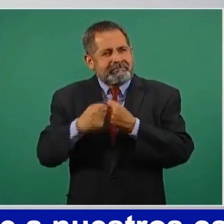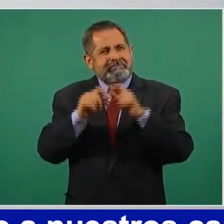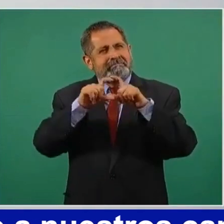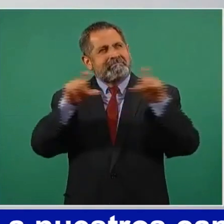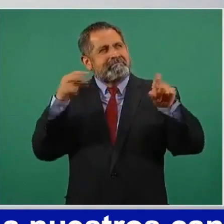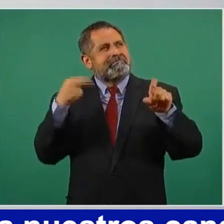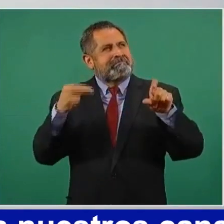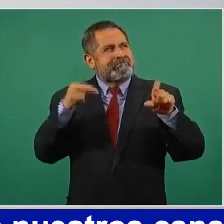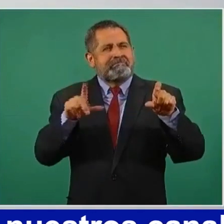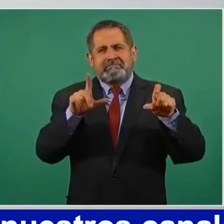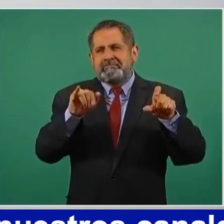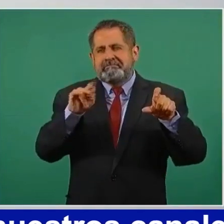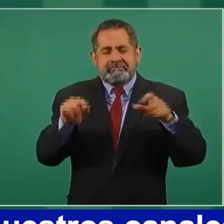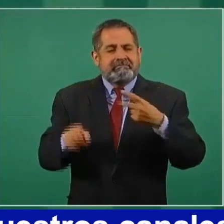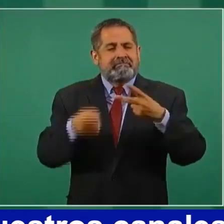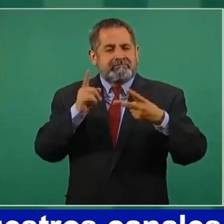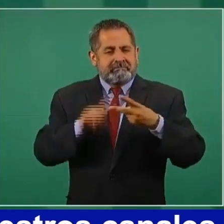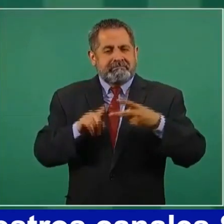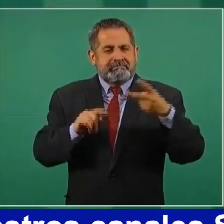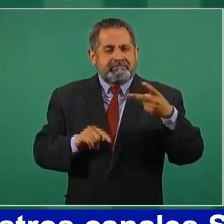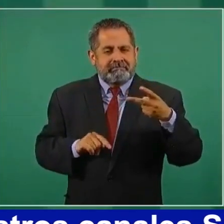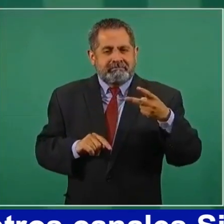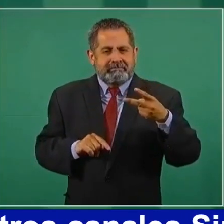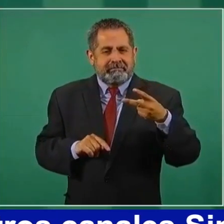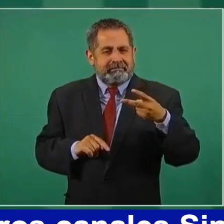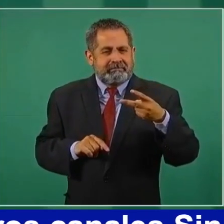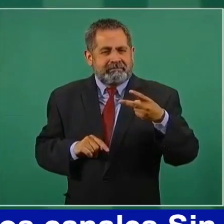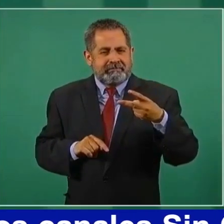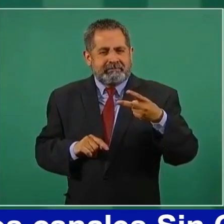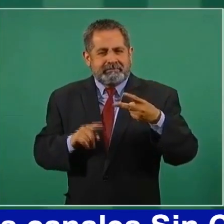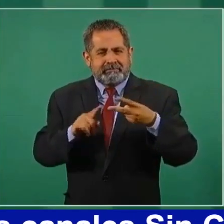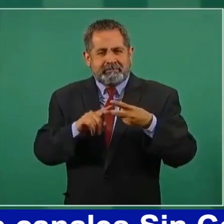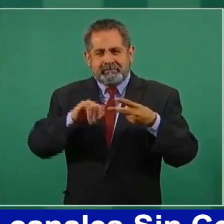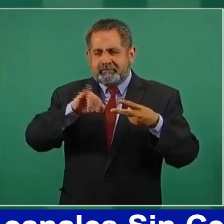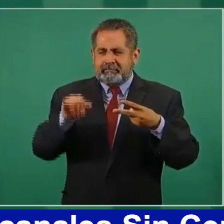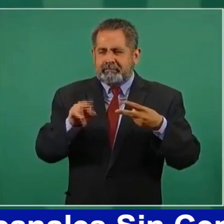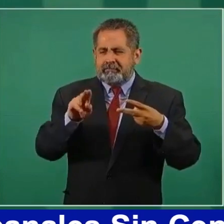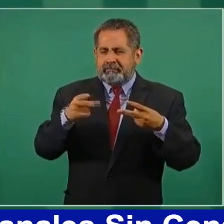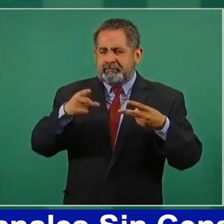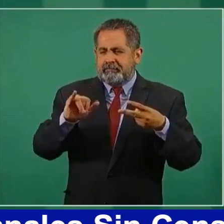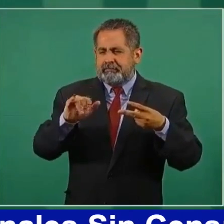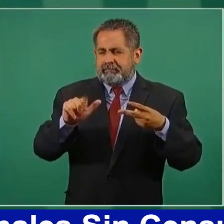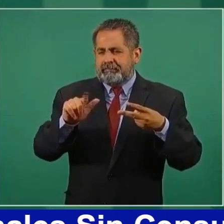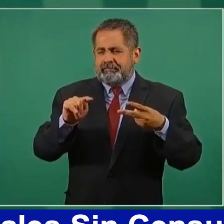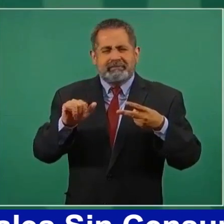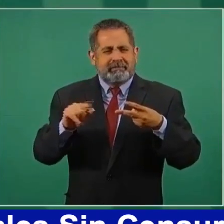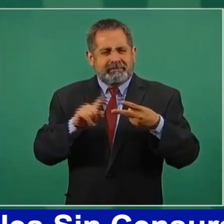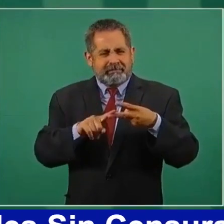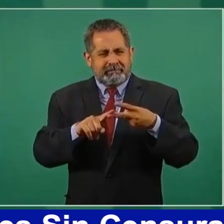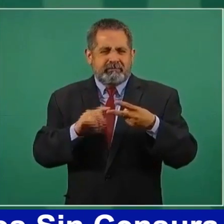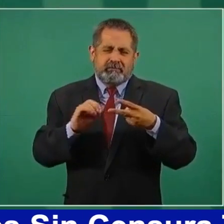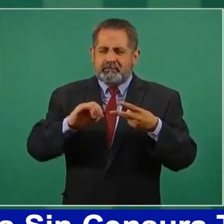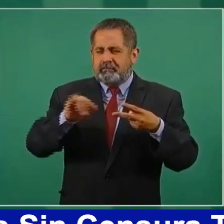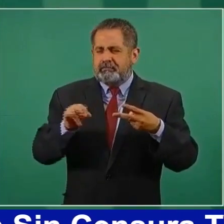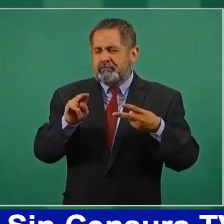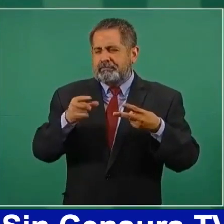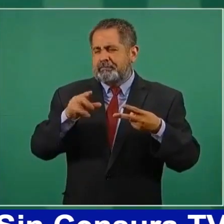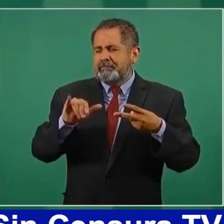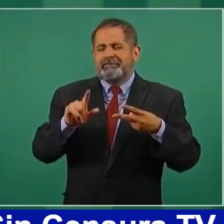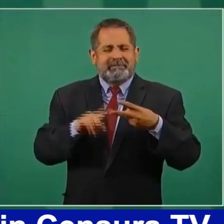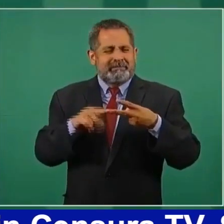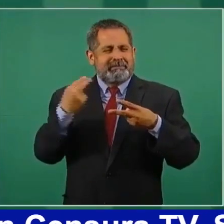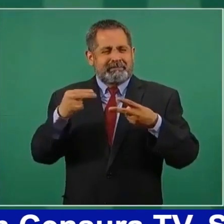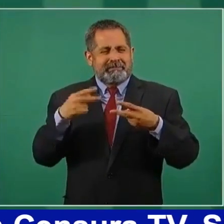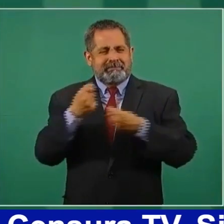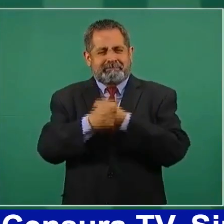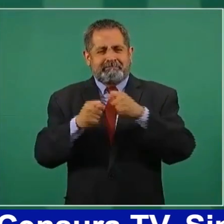asesinados por las propias autoridades del lugar y miembros de la organización que se opone